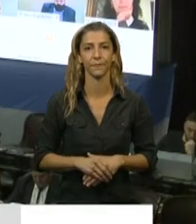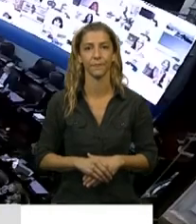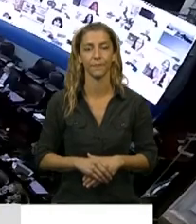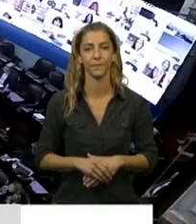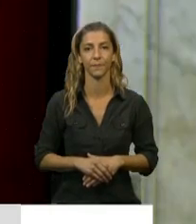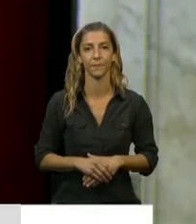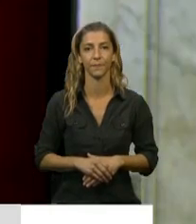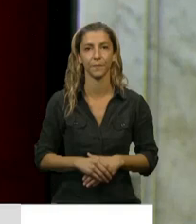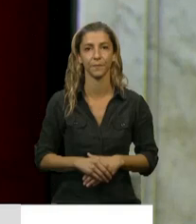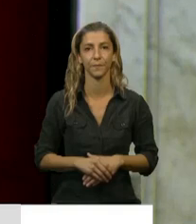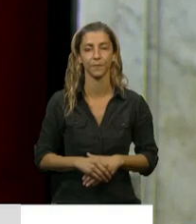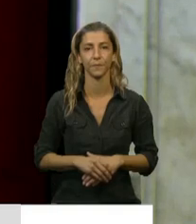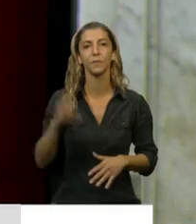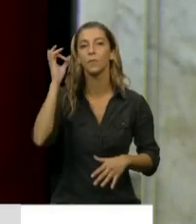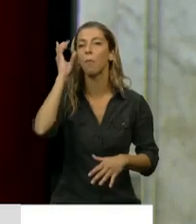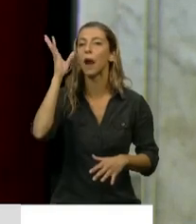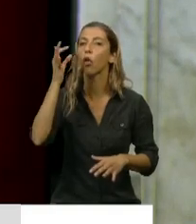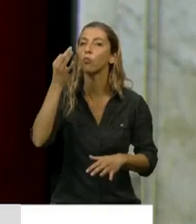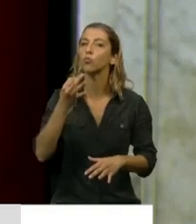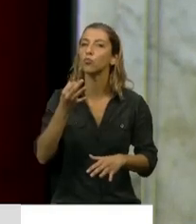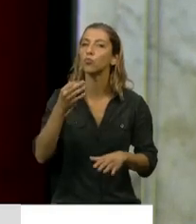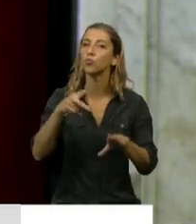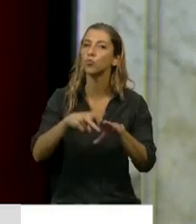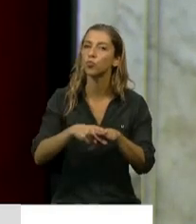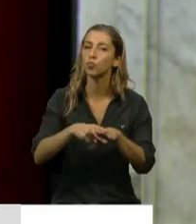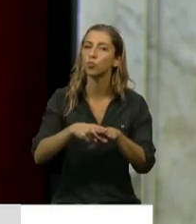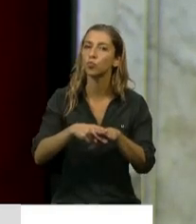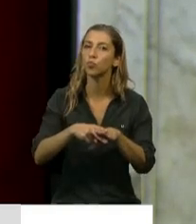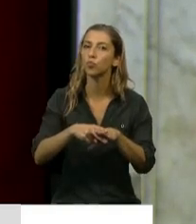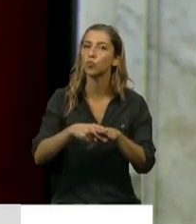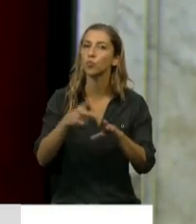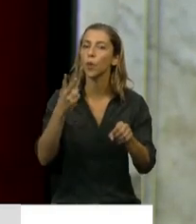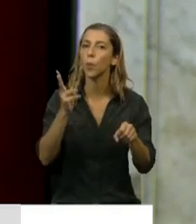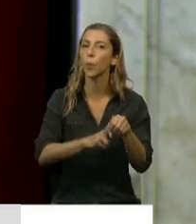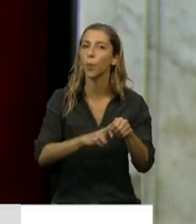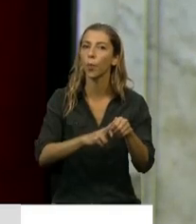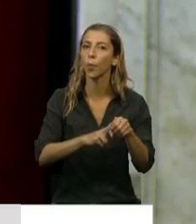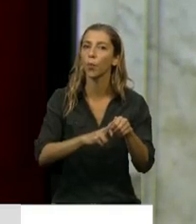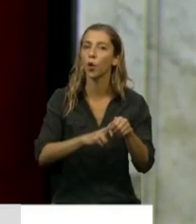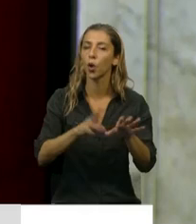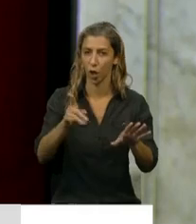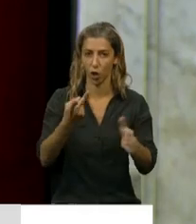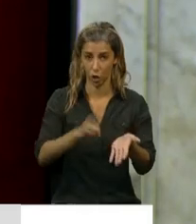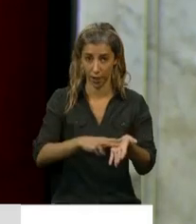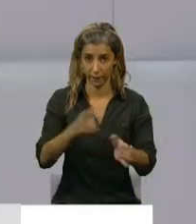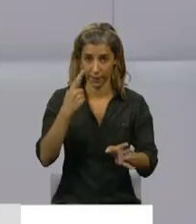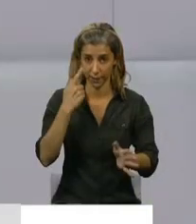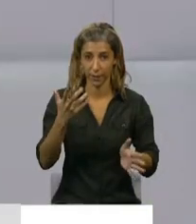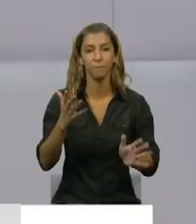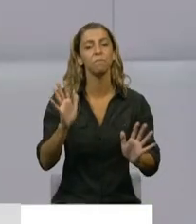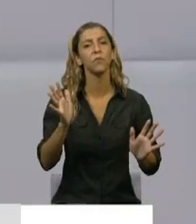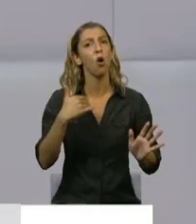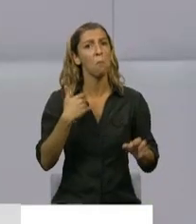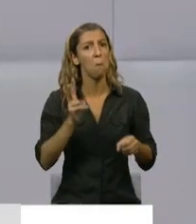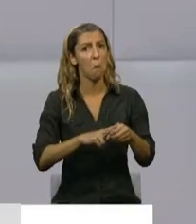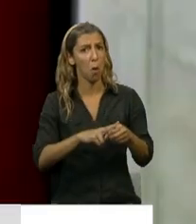Perdón, Carlos, que se te bloqueó el micrófono. Volvé a tomar la palabra. No, a mí no se me